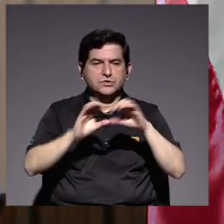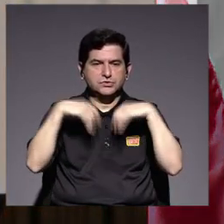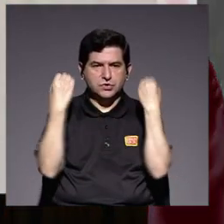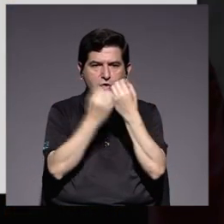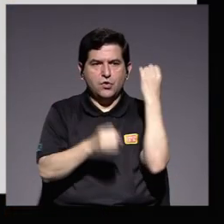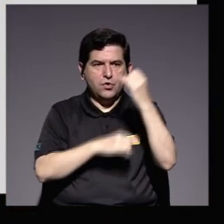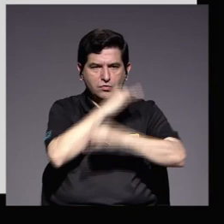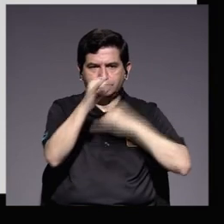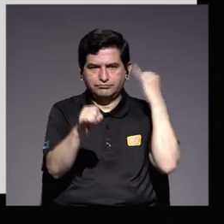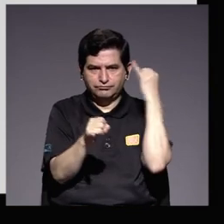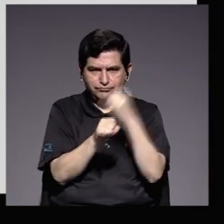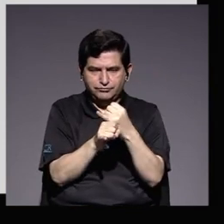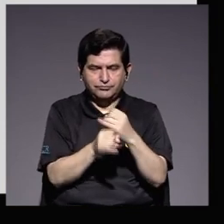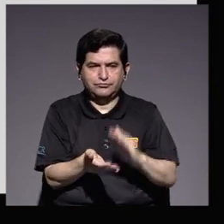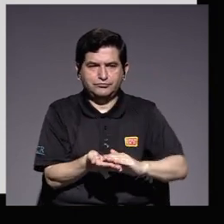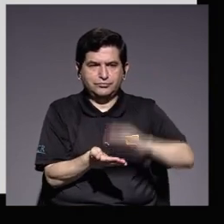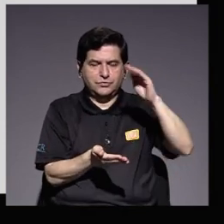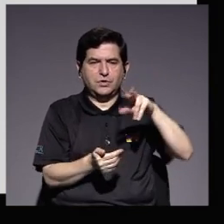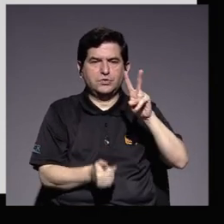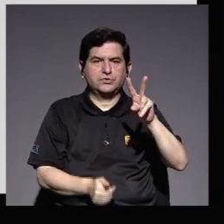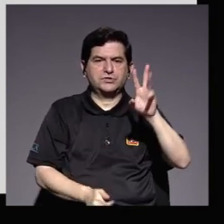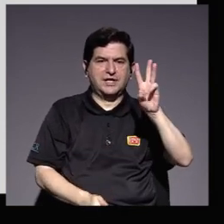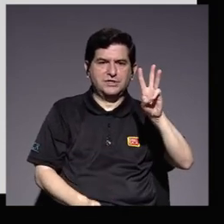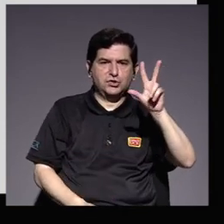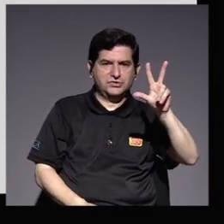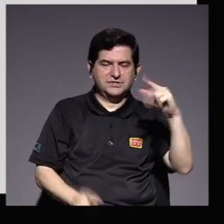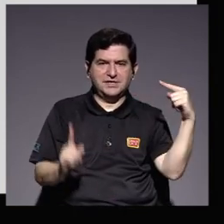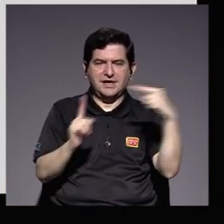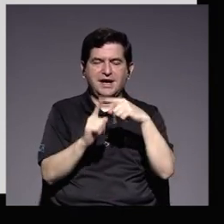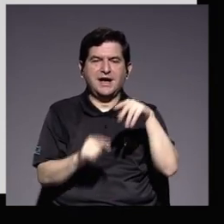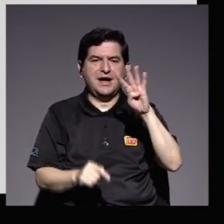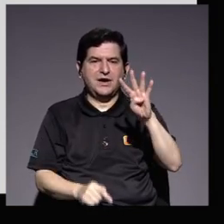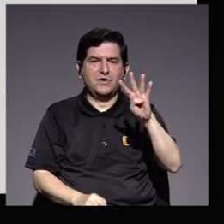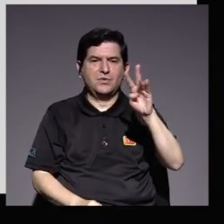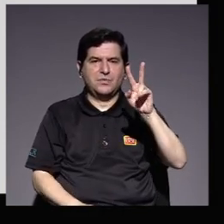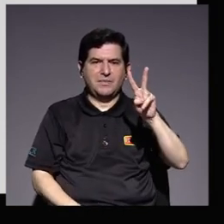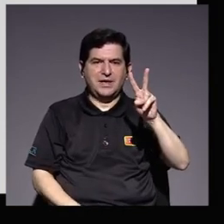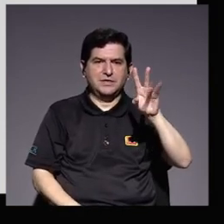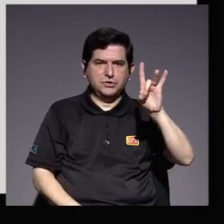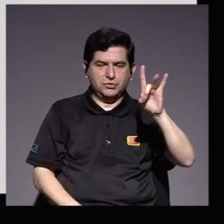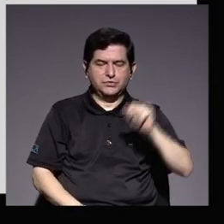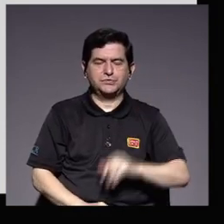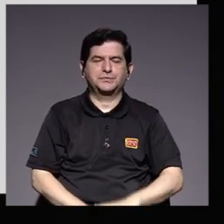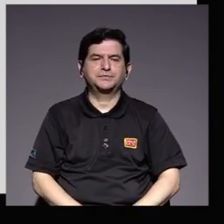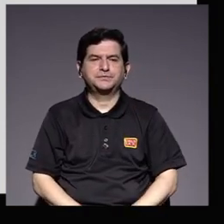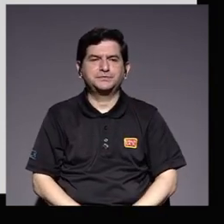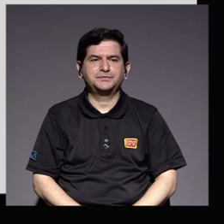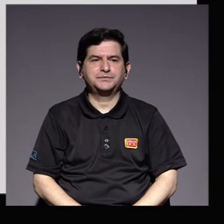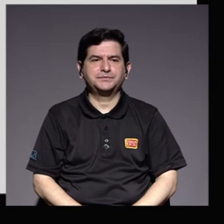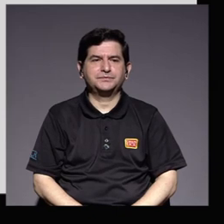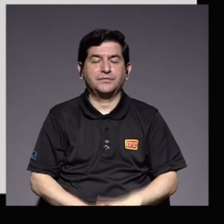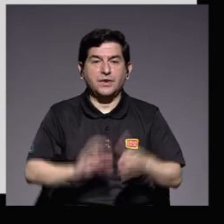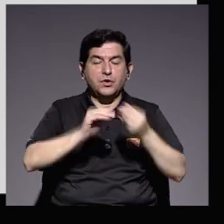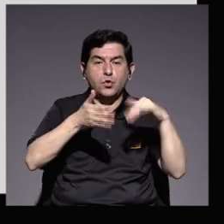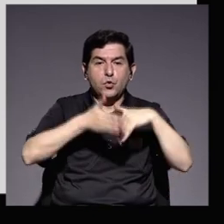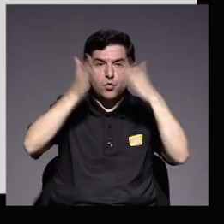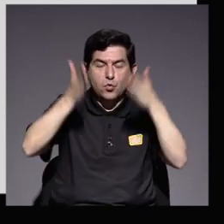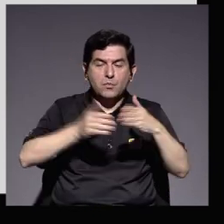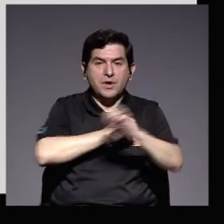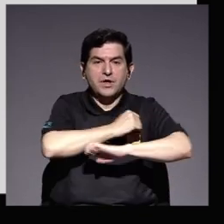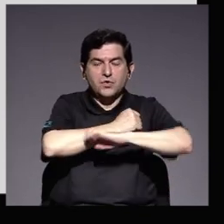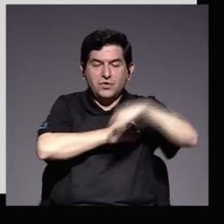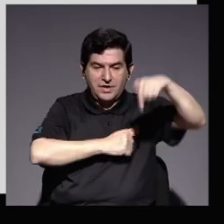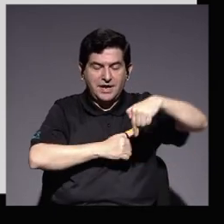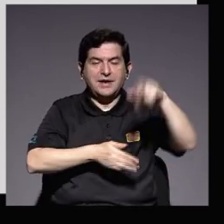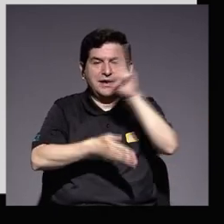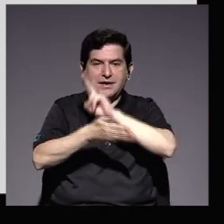internacionales aumentó de 263 a 428 el número de estudiantes extranjeros